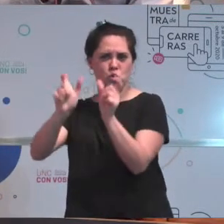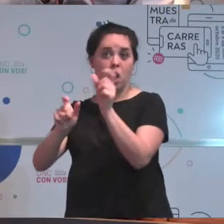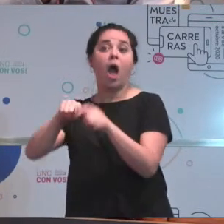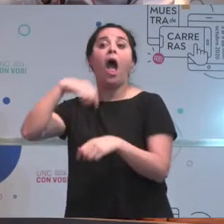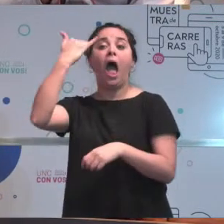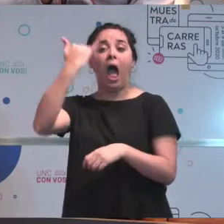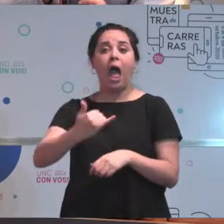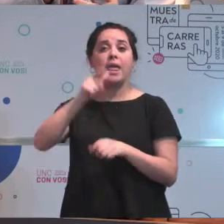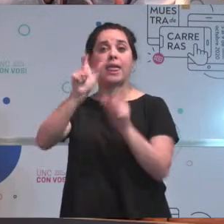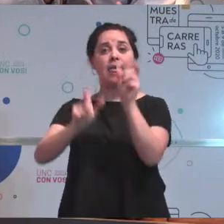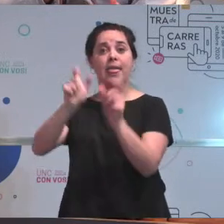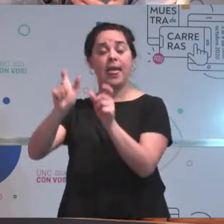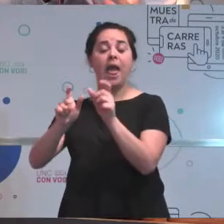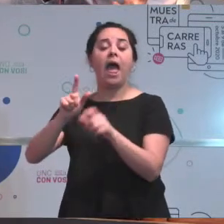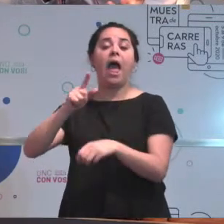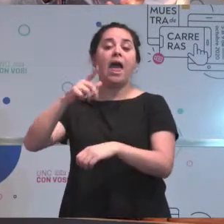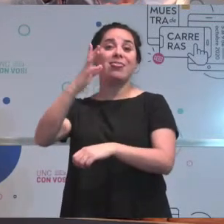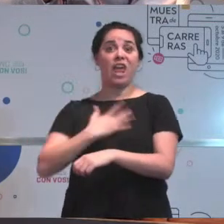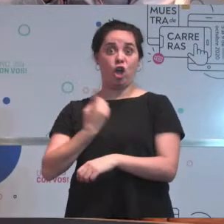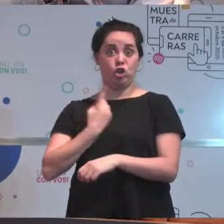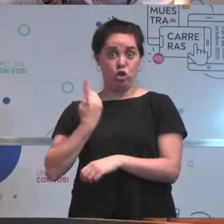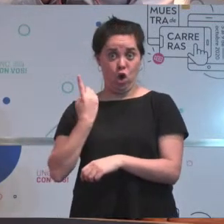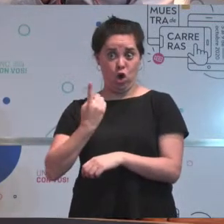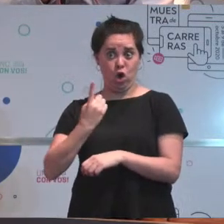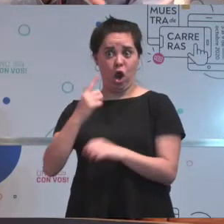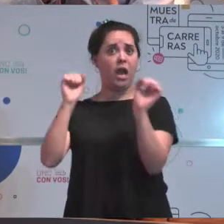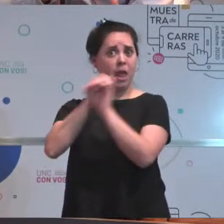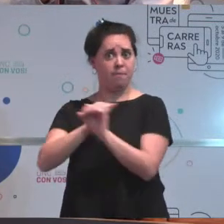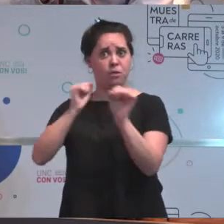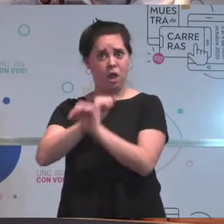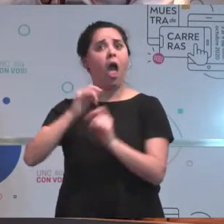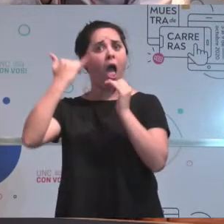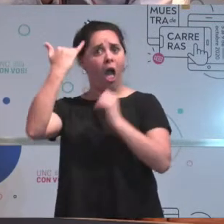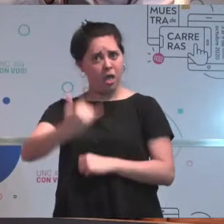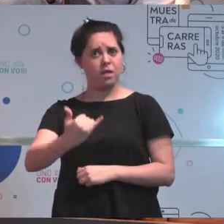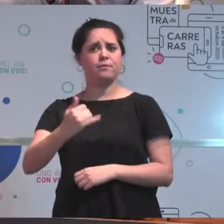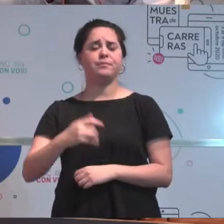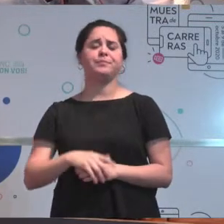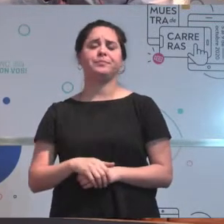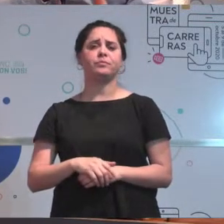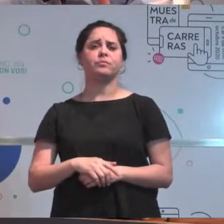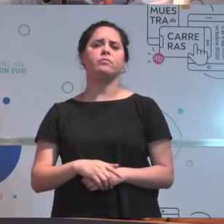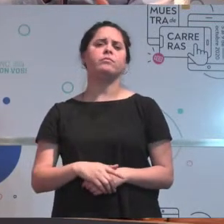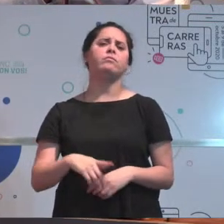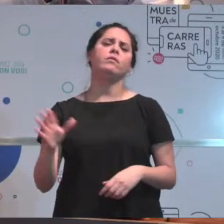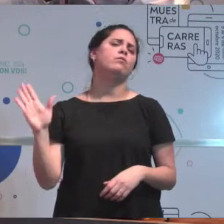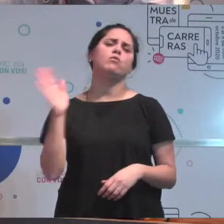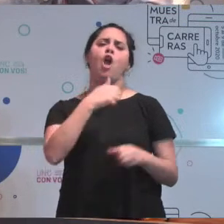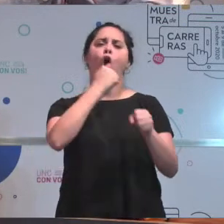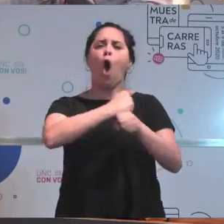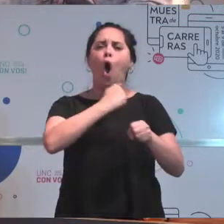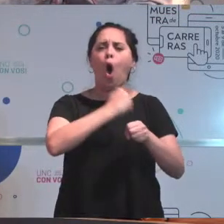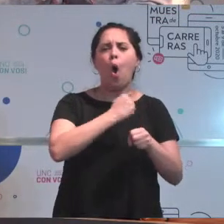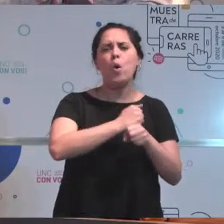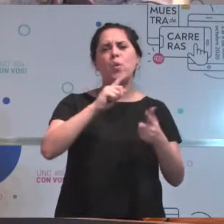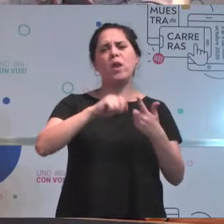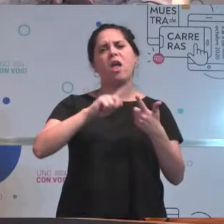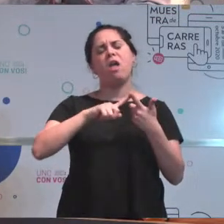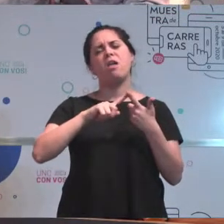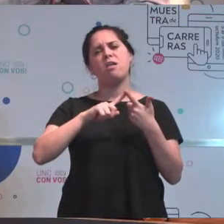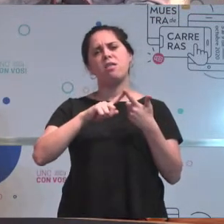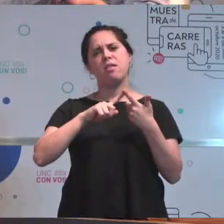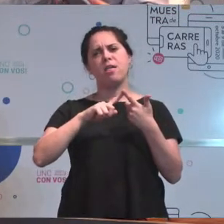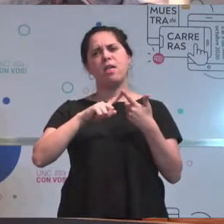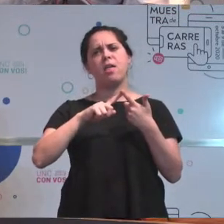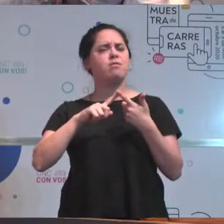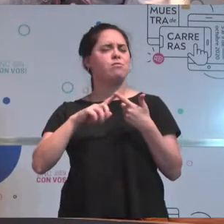Entonces es muy amplio en vialidad también. Todo lo que requiera obras requiere tener trabajo de un